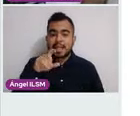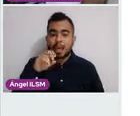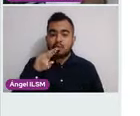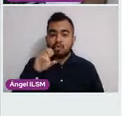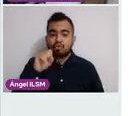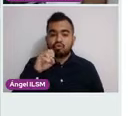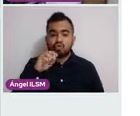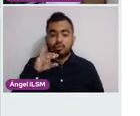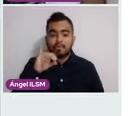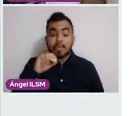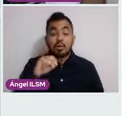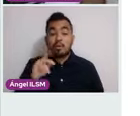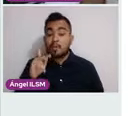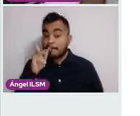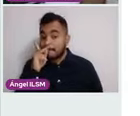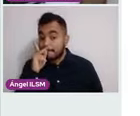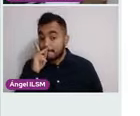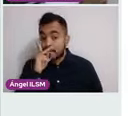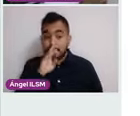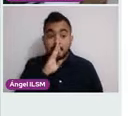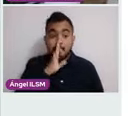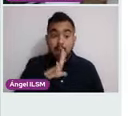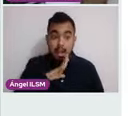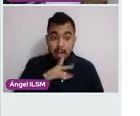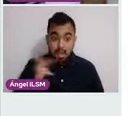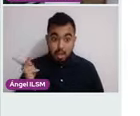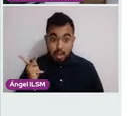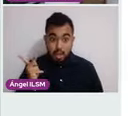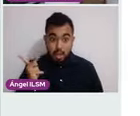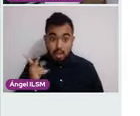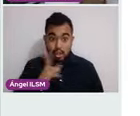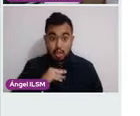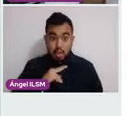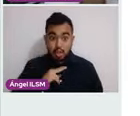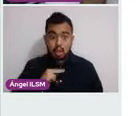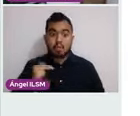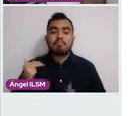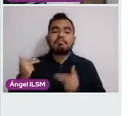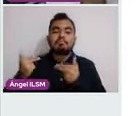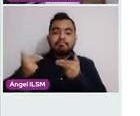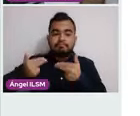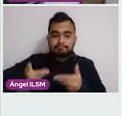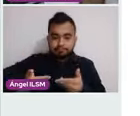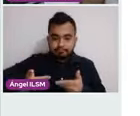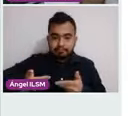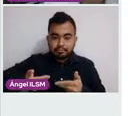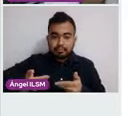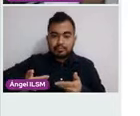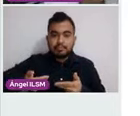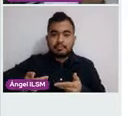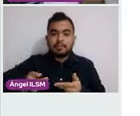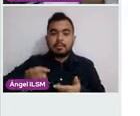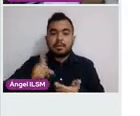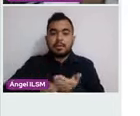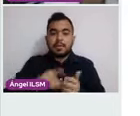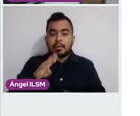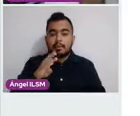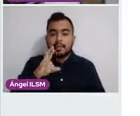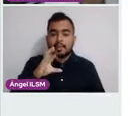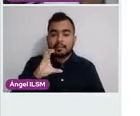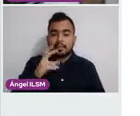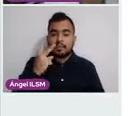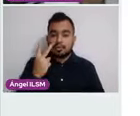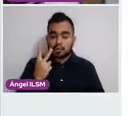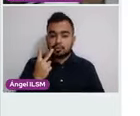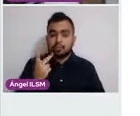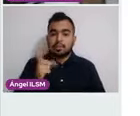lo tienen, lo van a heredar a la siguiente generación. Alteración en el BRCA2 va a estar en el